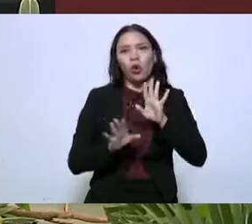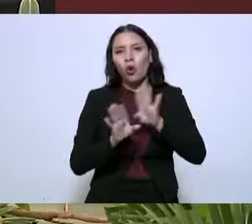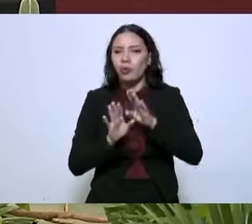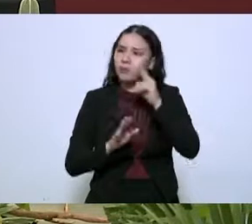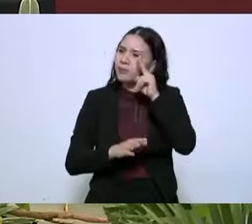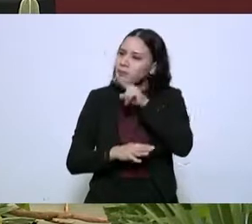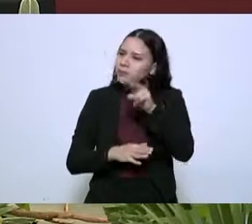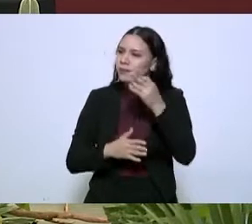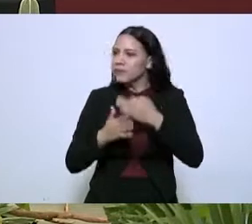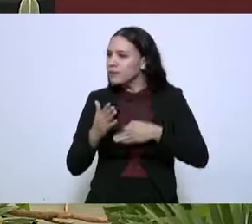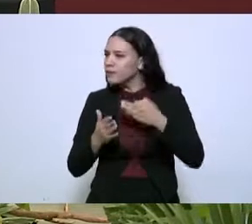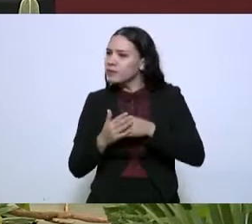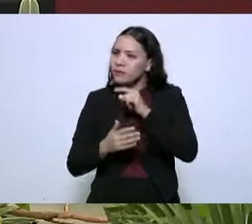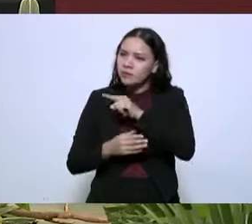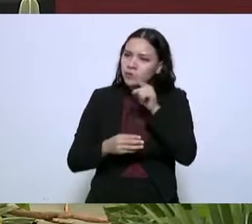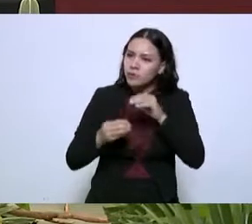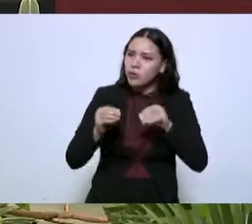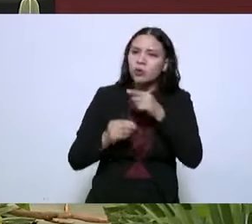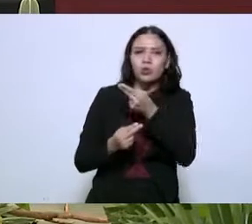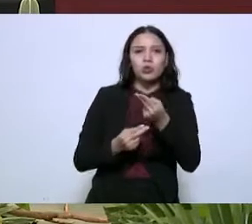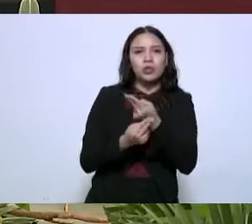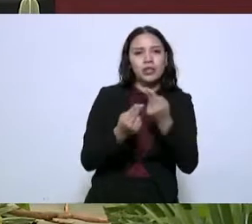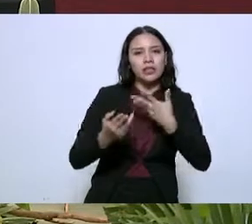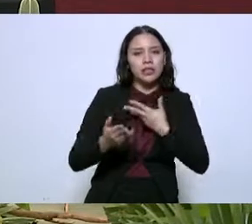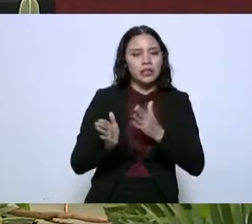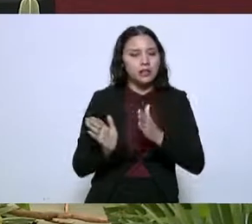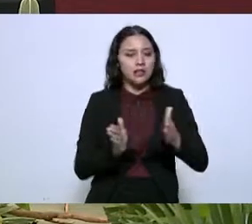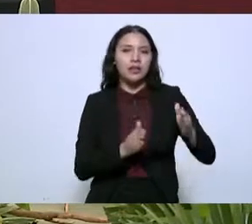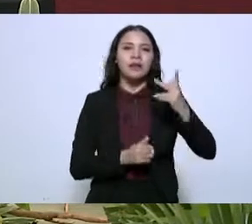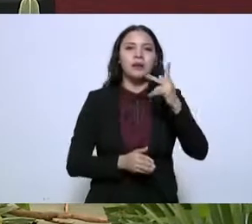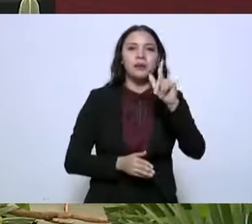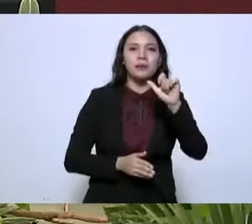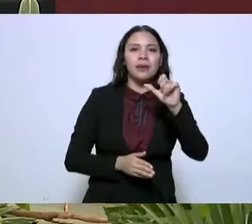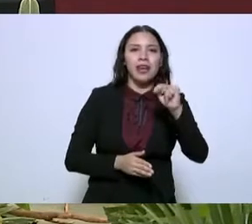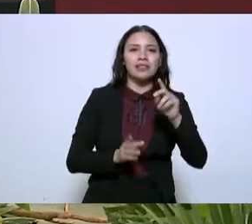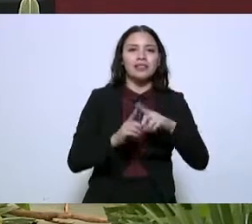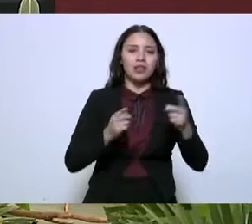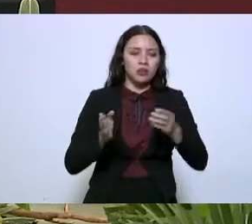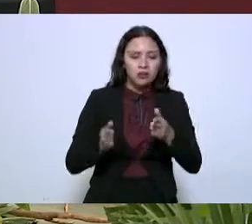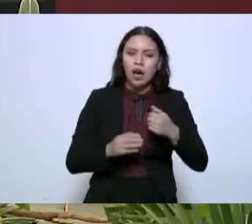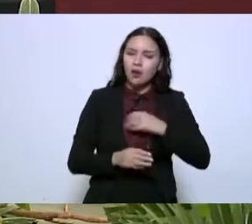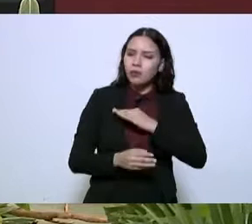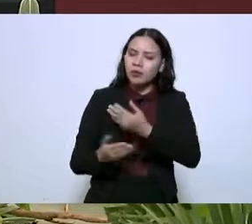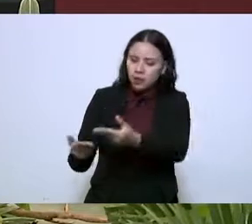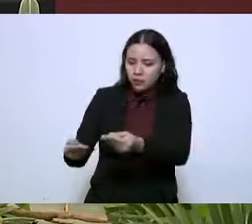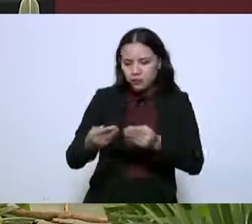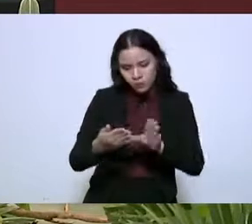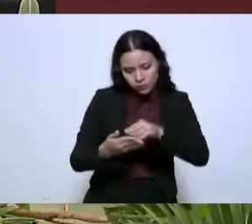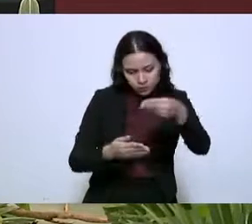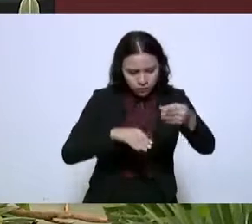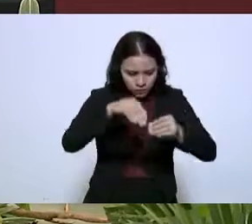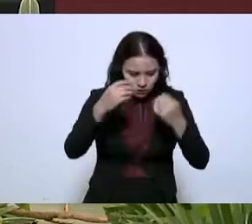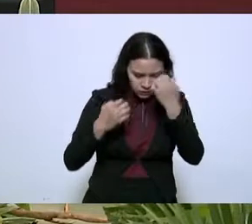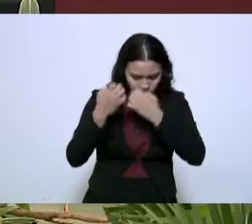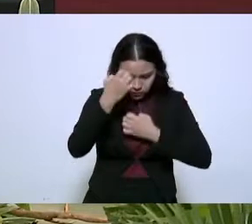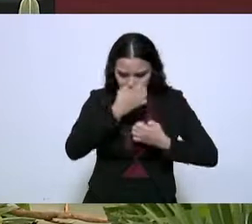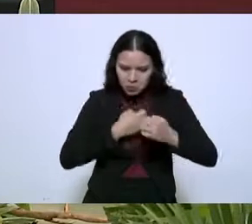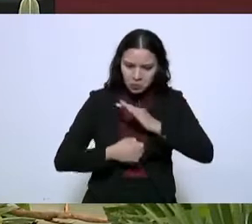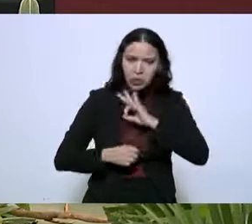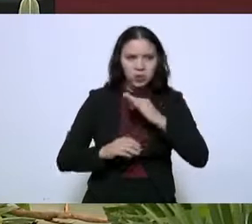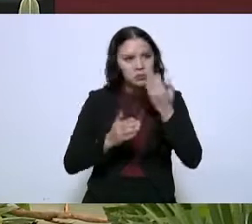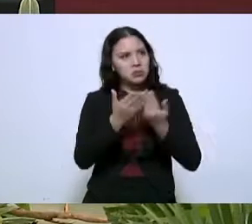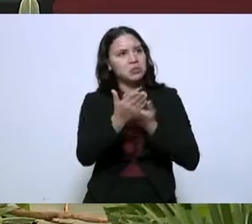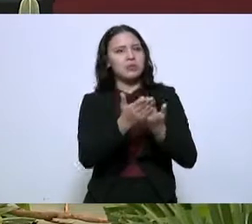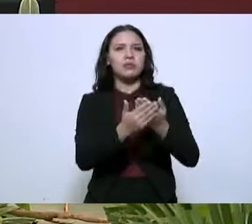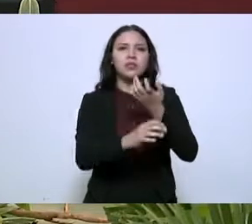consideradas también en su plan, que ya estamos contabilizando para ponerlo sobre la mesa con los Estados Unidos